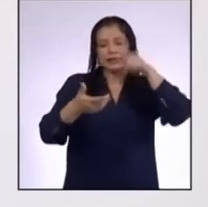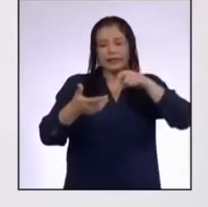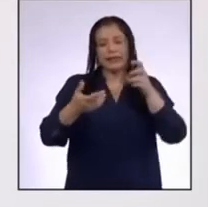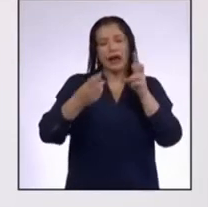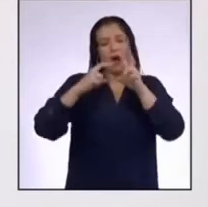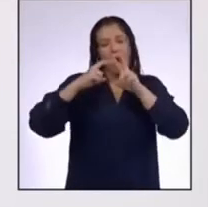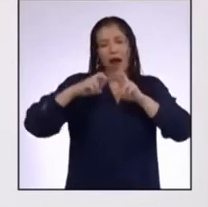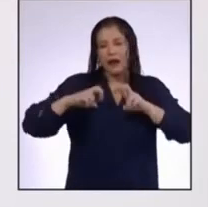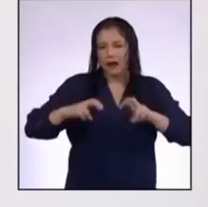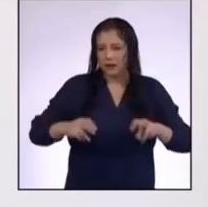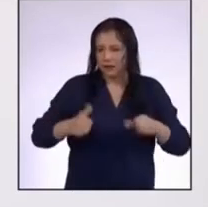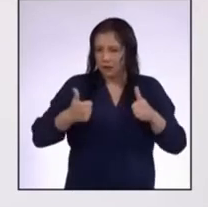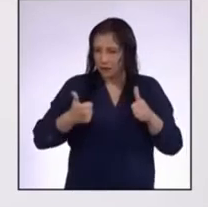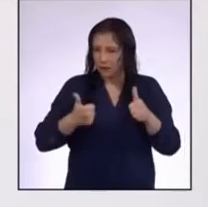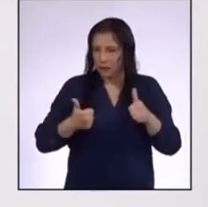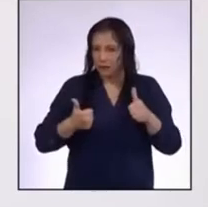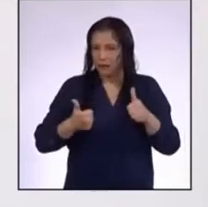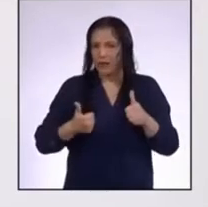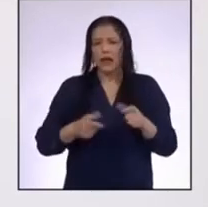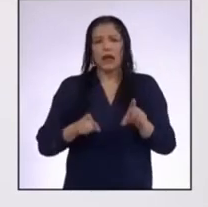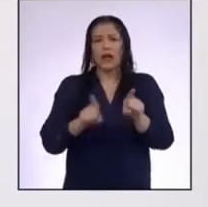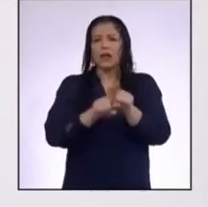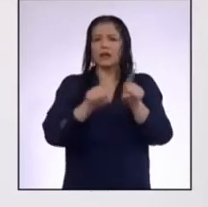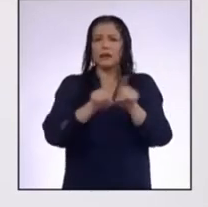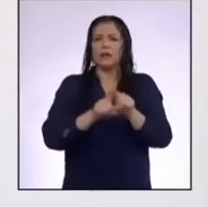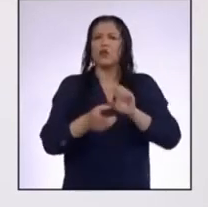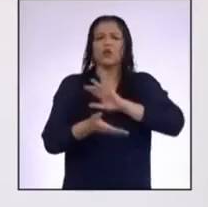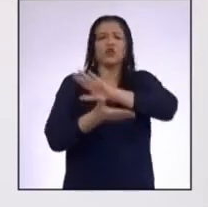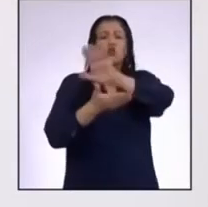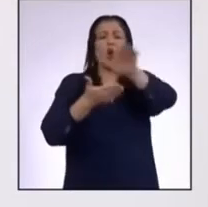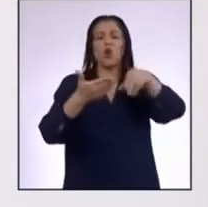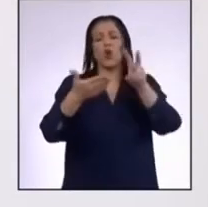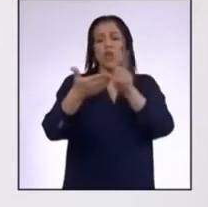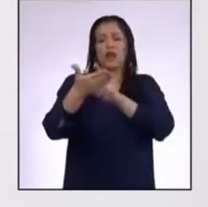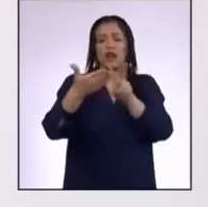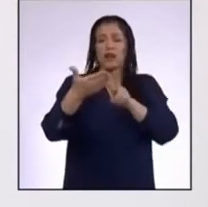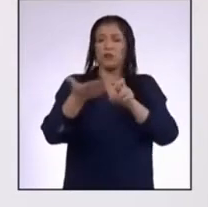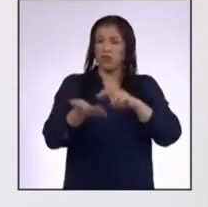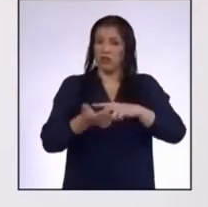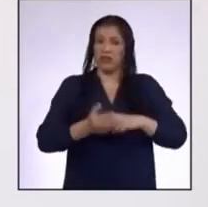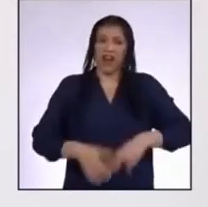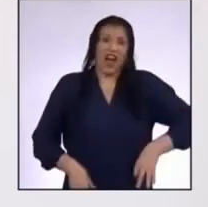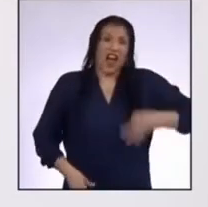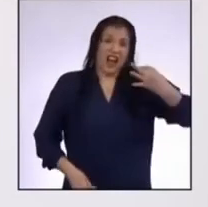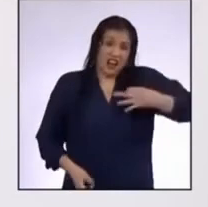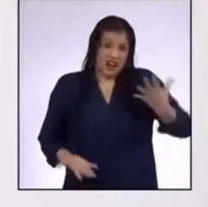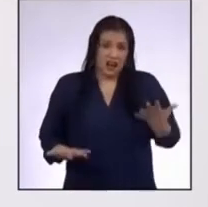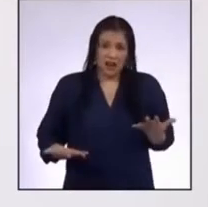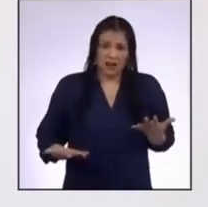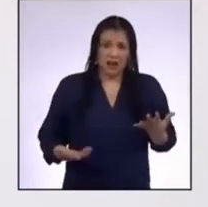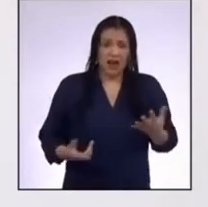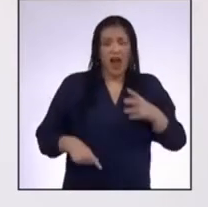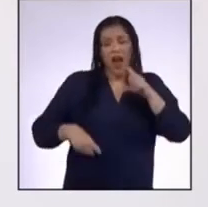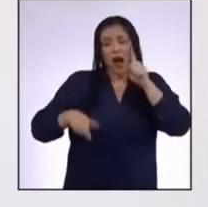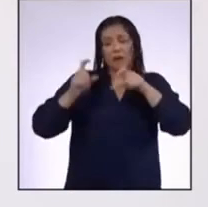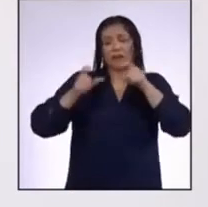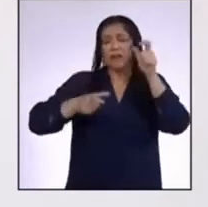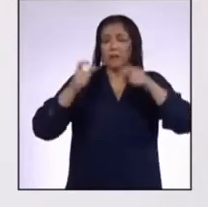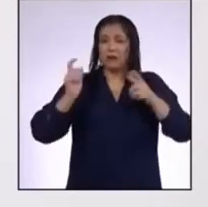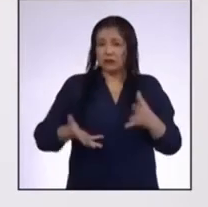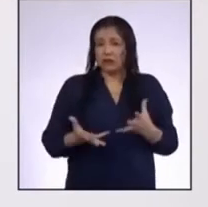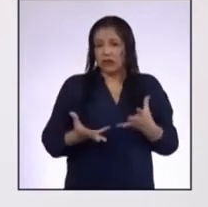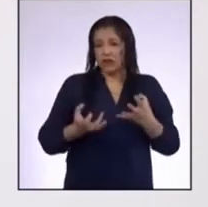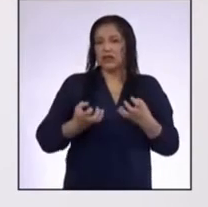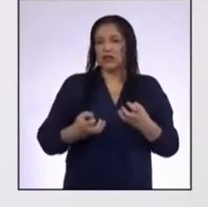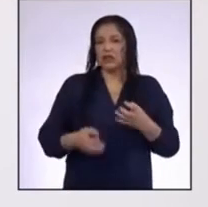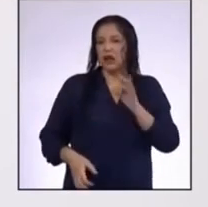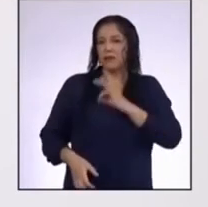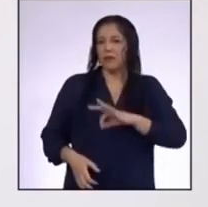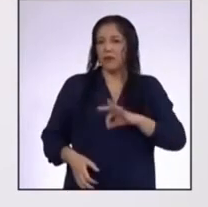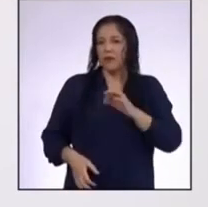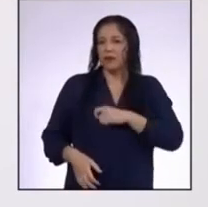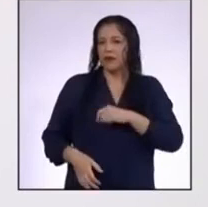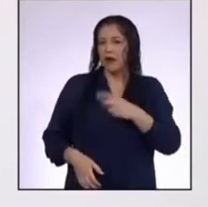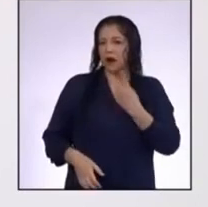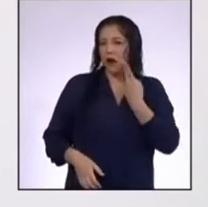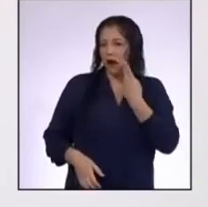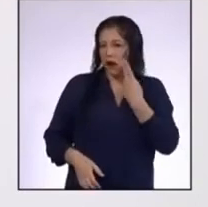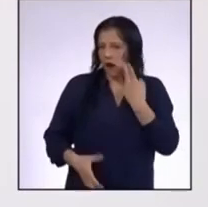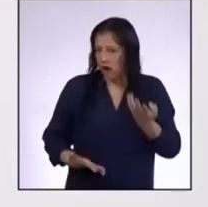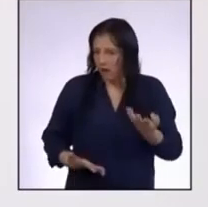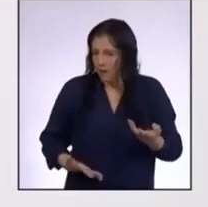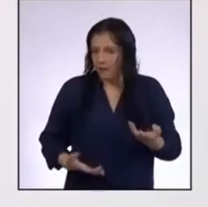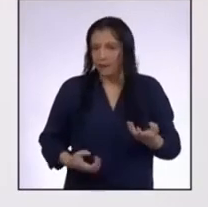texto Incluso, no todo lo que leemos es real A veces hay gente que se quiere aprovechar de uno